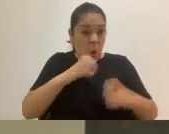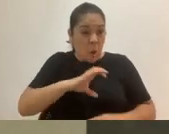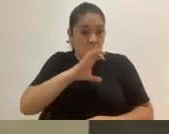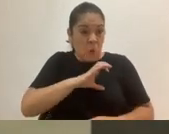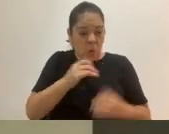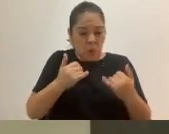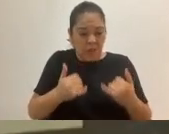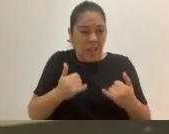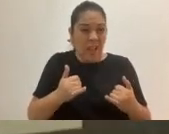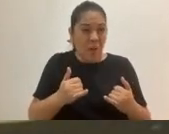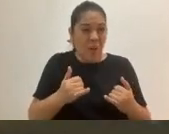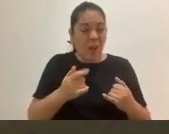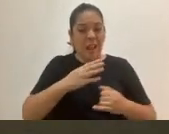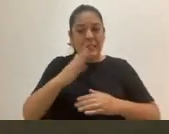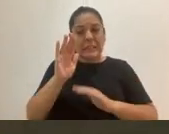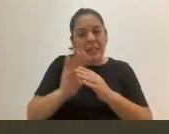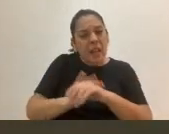cariñosa, complaciente.